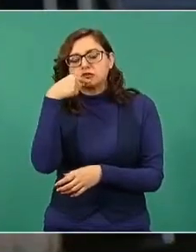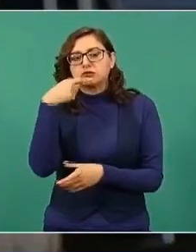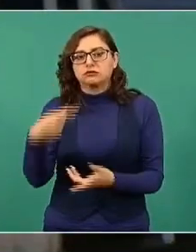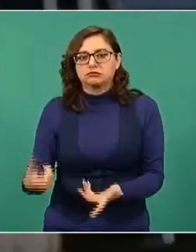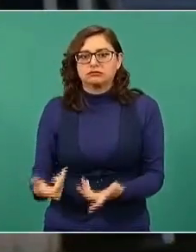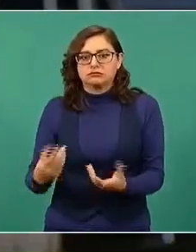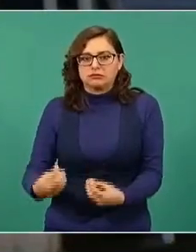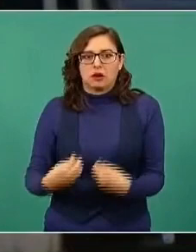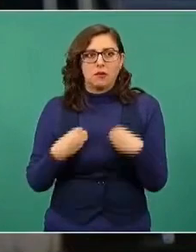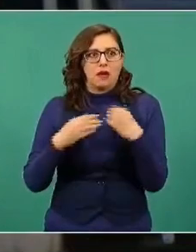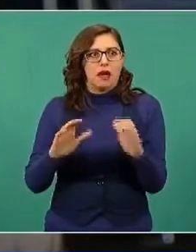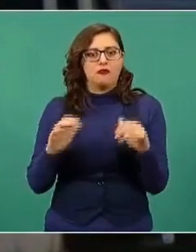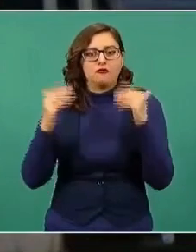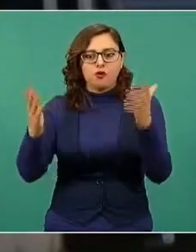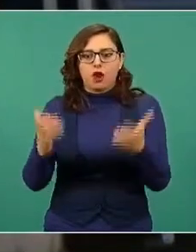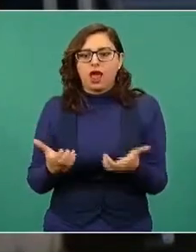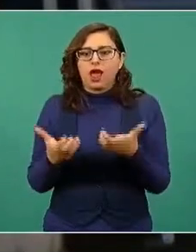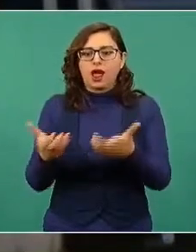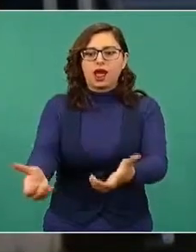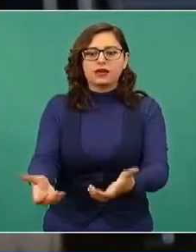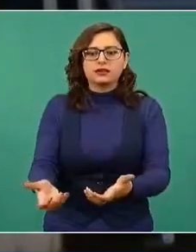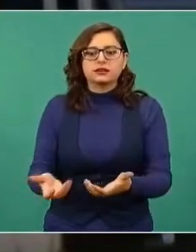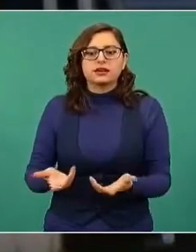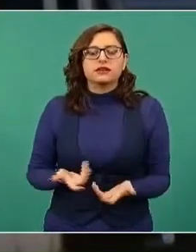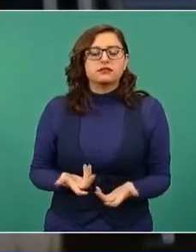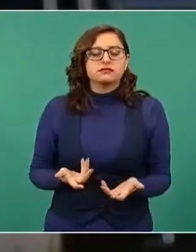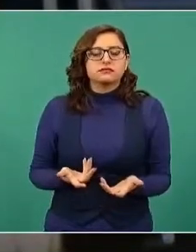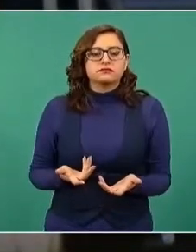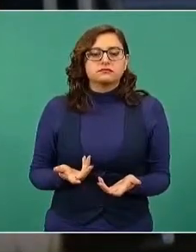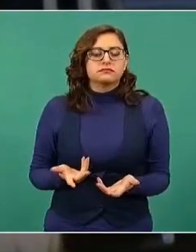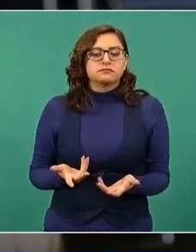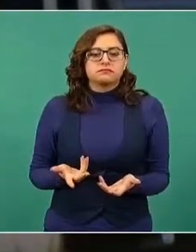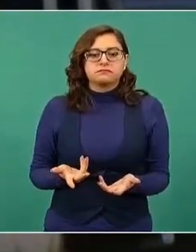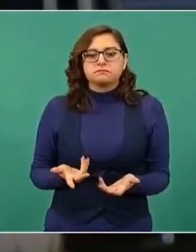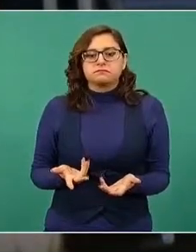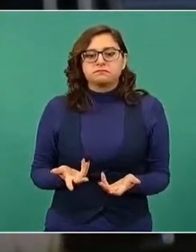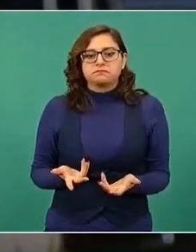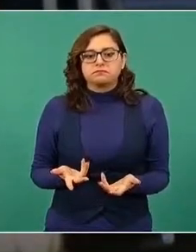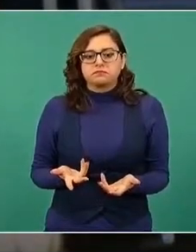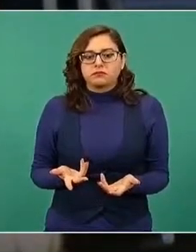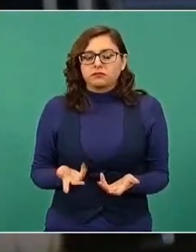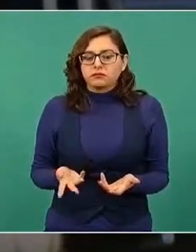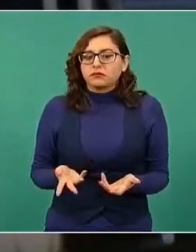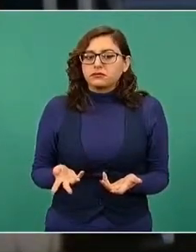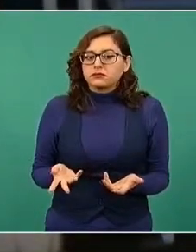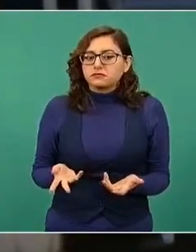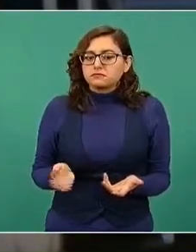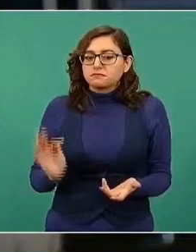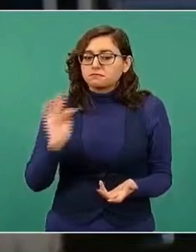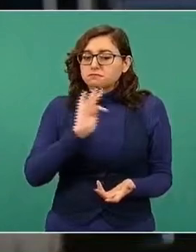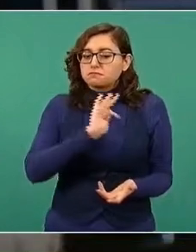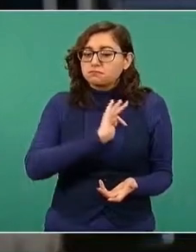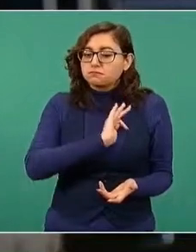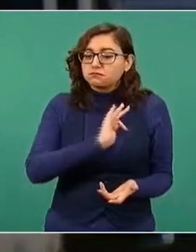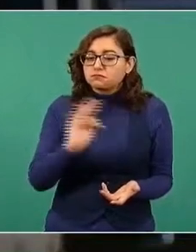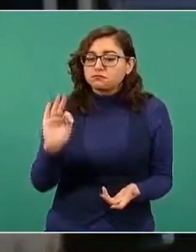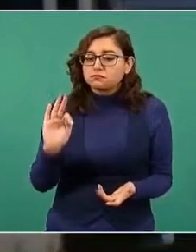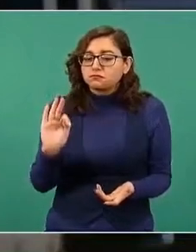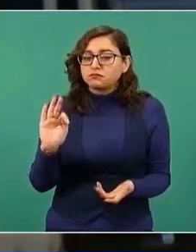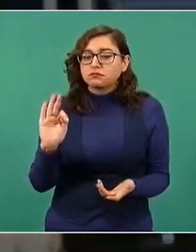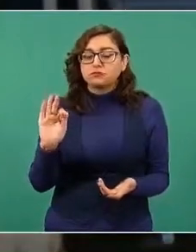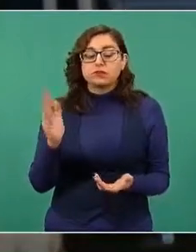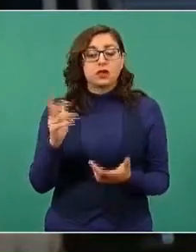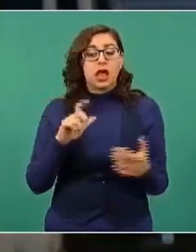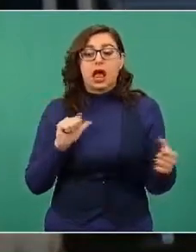situación de calle? ¿Es posible que haya una especie de, no sé si